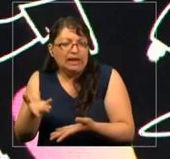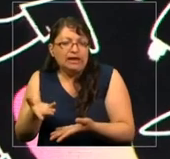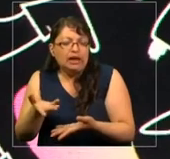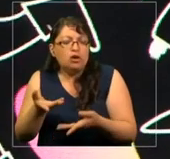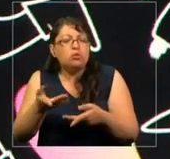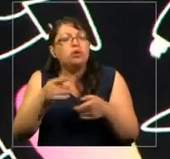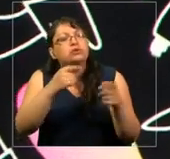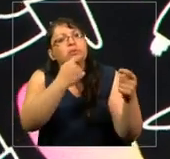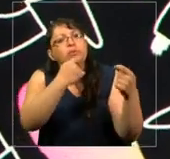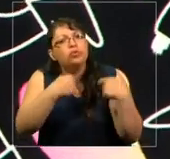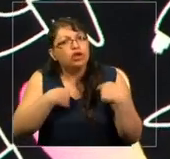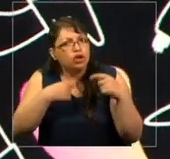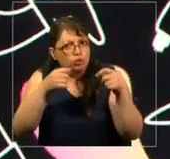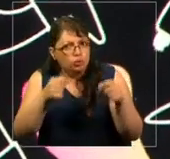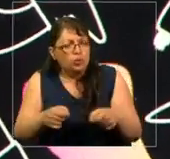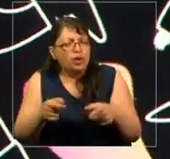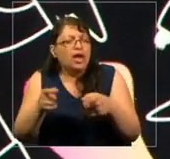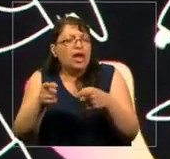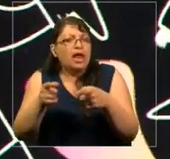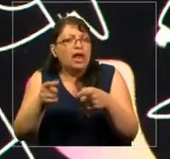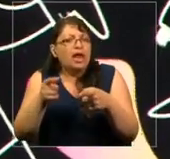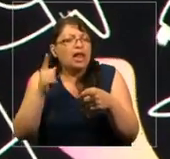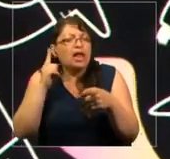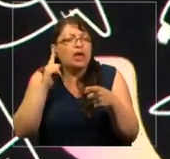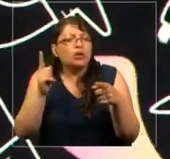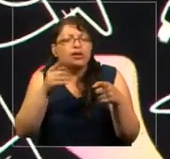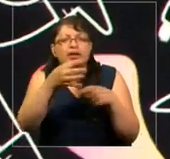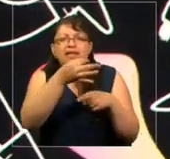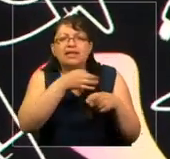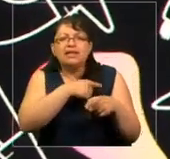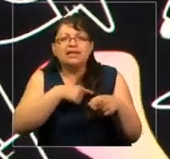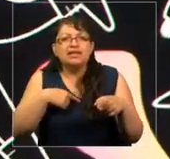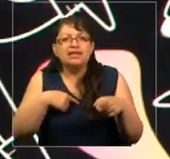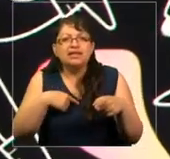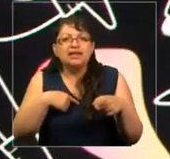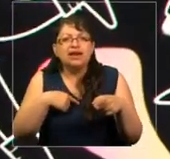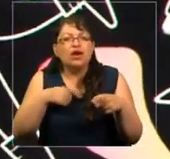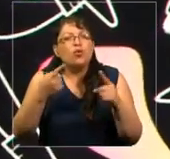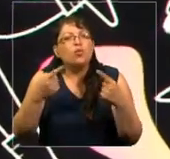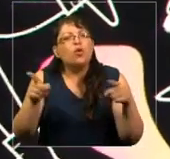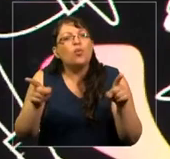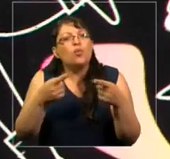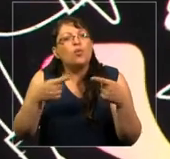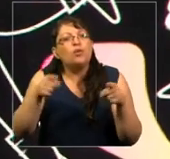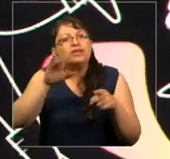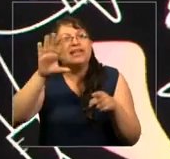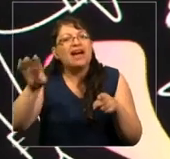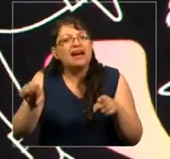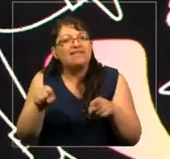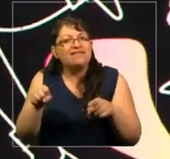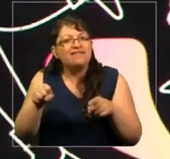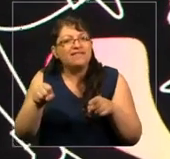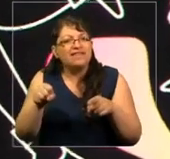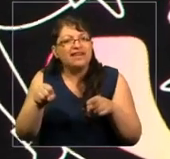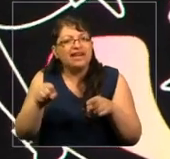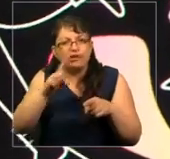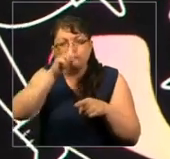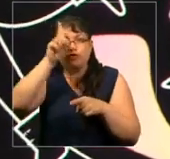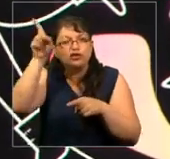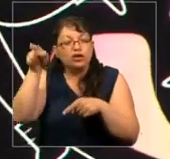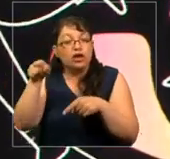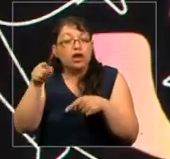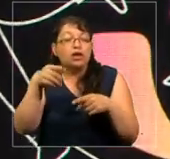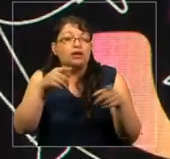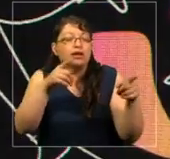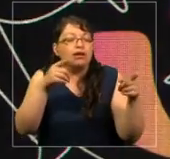preguntó si podía escuchar algo de lo que ella llamó mi música africana tribal. Y estaba decepcionada